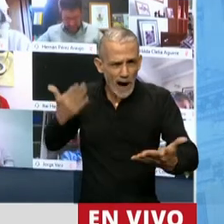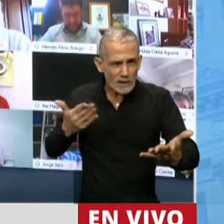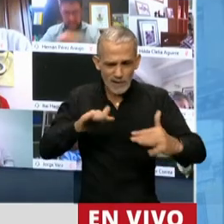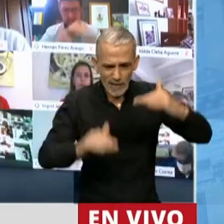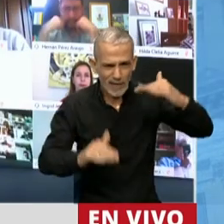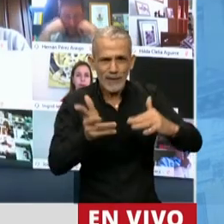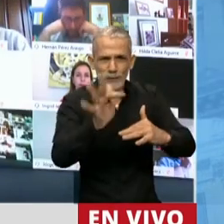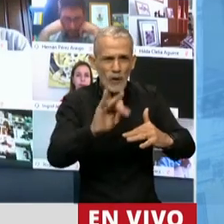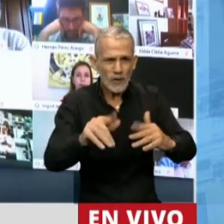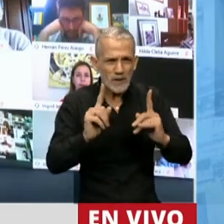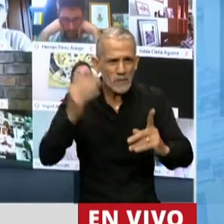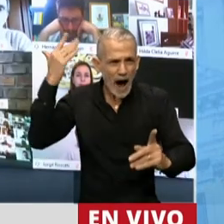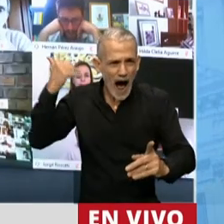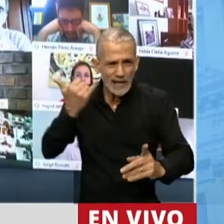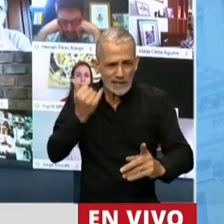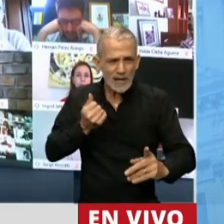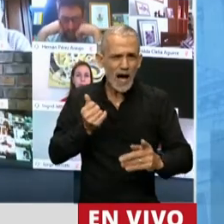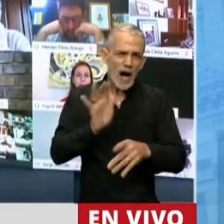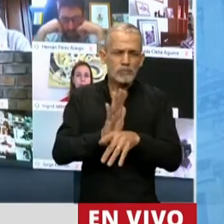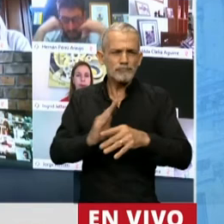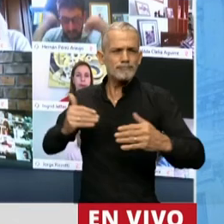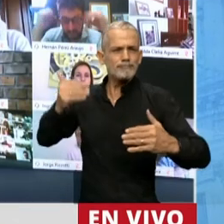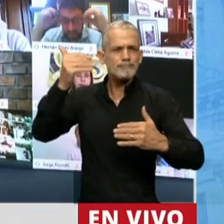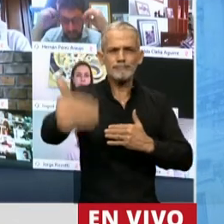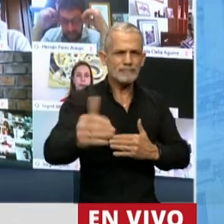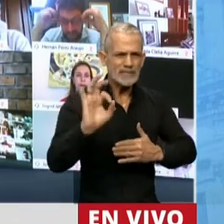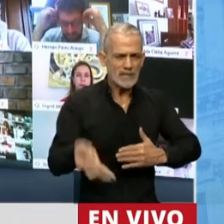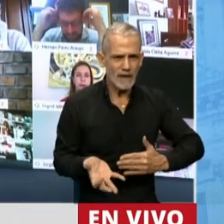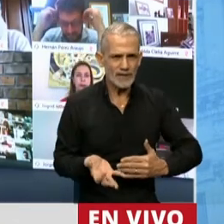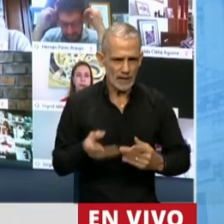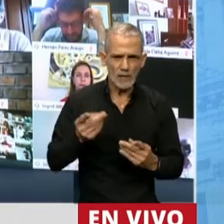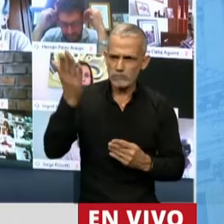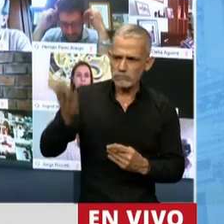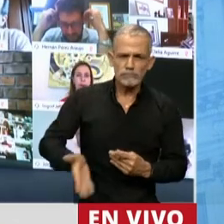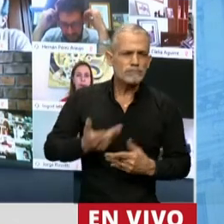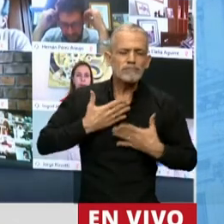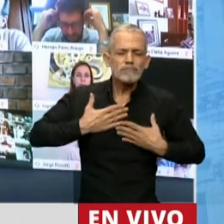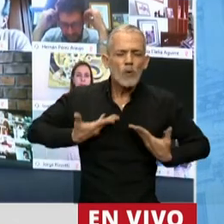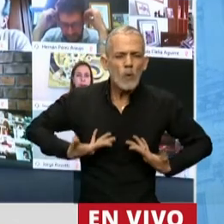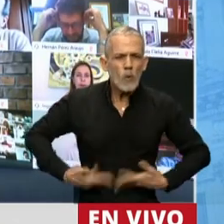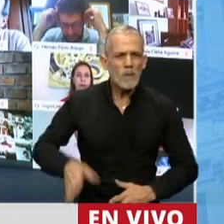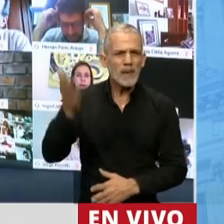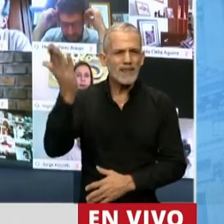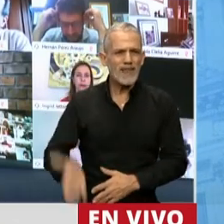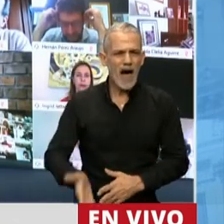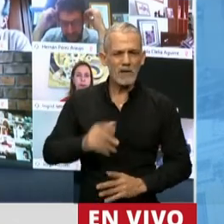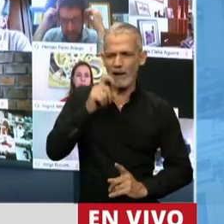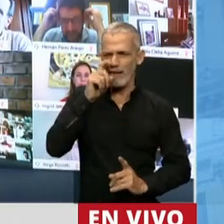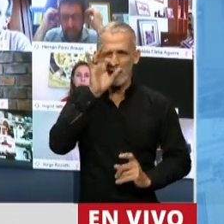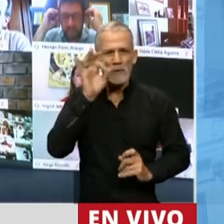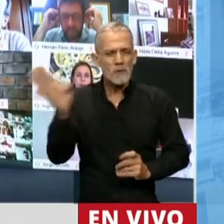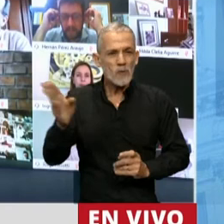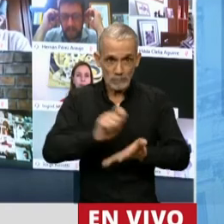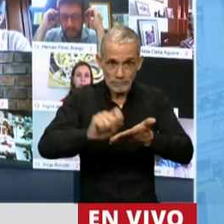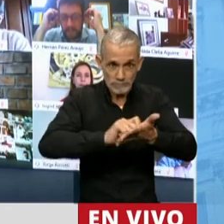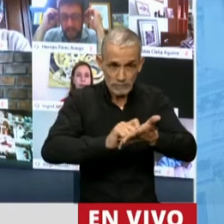injusticias cotidianas? Quizás uno de los mayores atributos de él haya sido la humildad que lo caracterizó, no solamente en